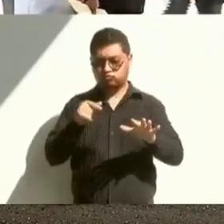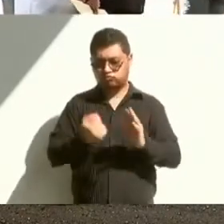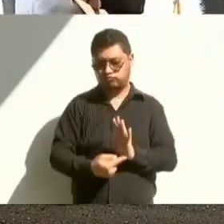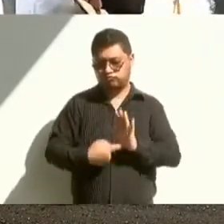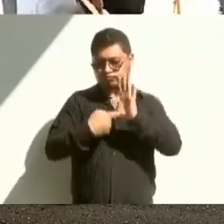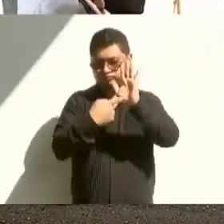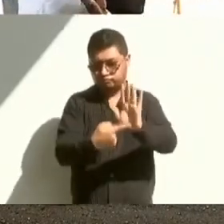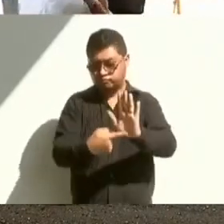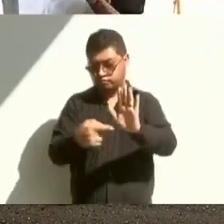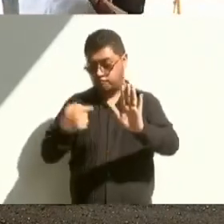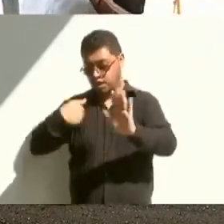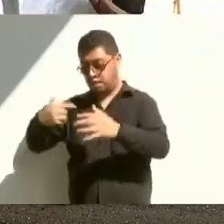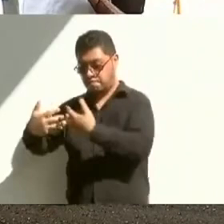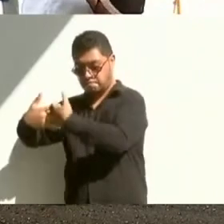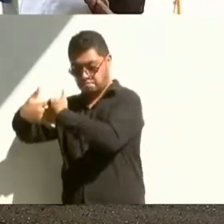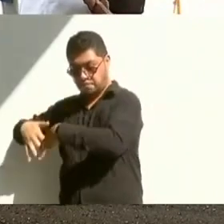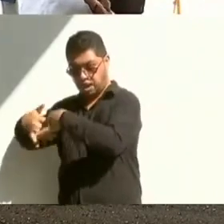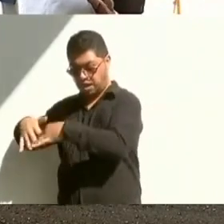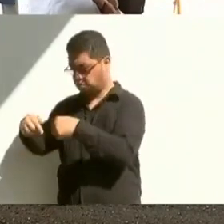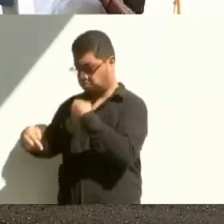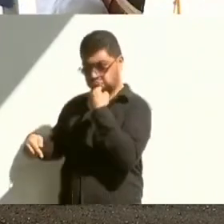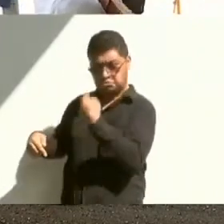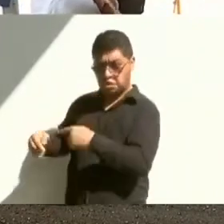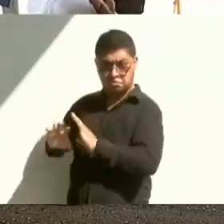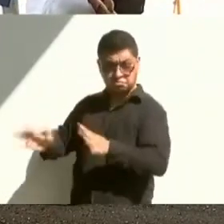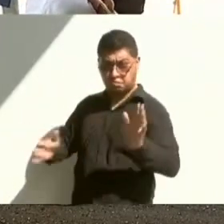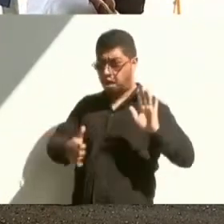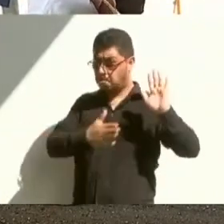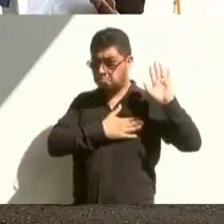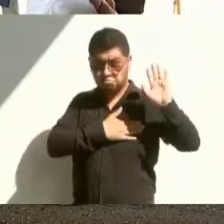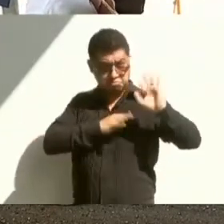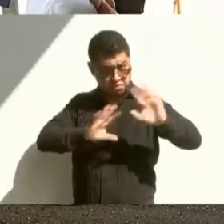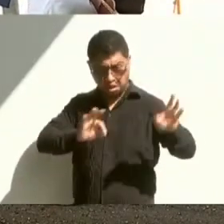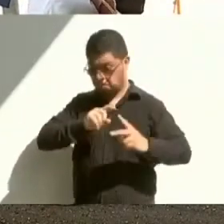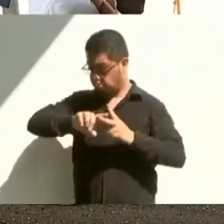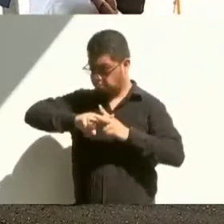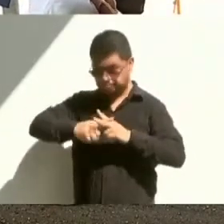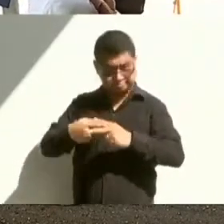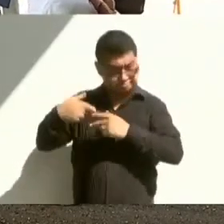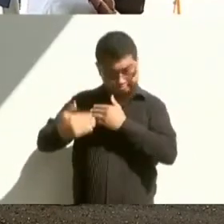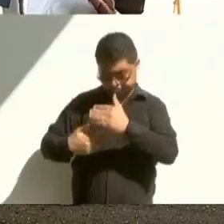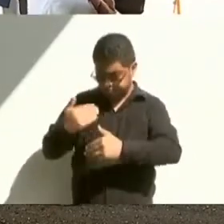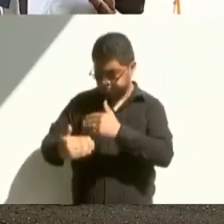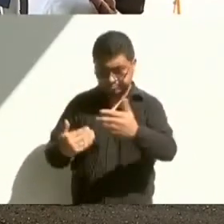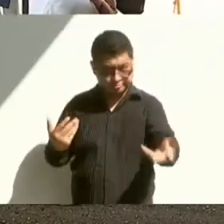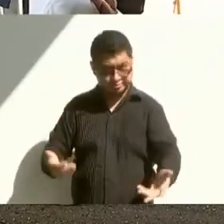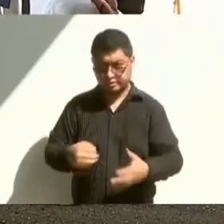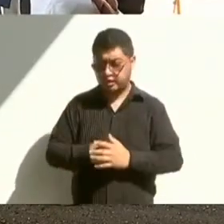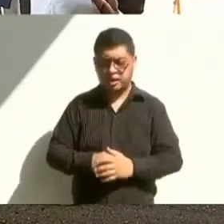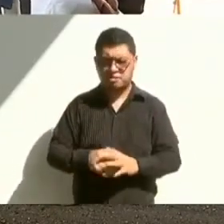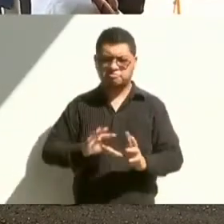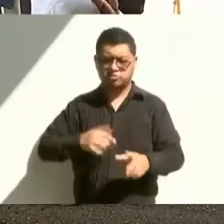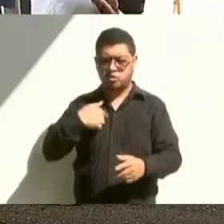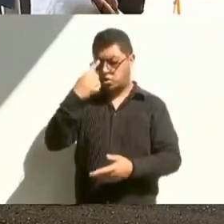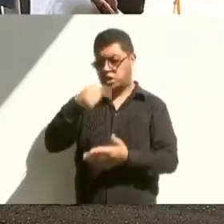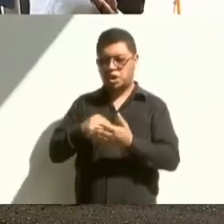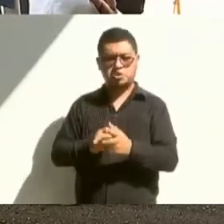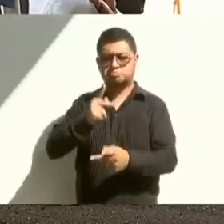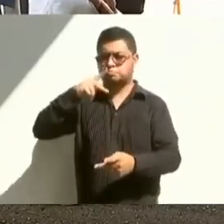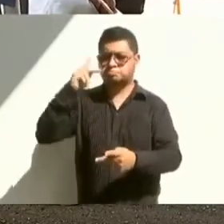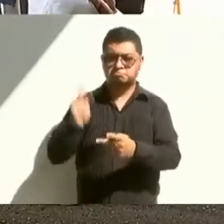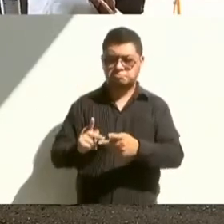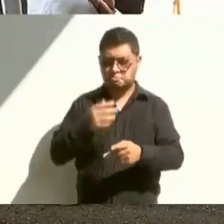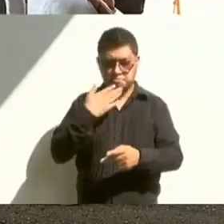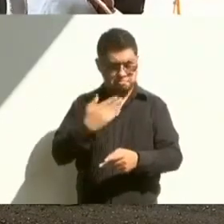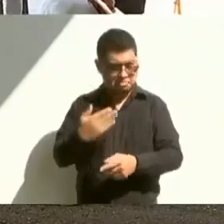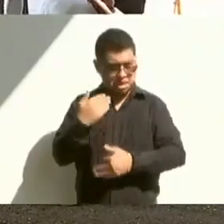aquí la empresa nos garantiza que de empezar, empiezan con varios frentes simultáneamente. Entonces, yo creo que perfectamente se cumplen las condiciones del tiempo.